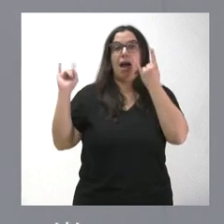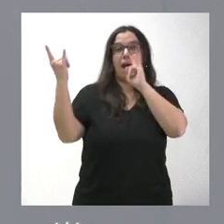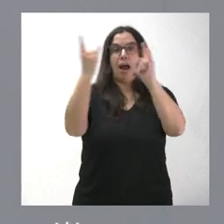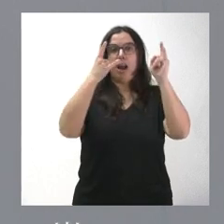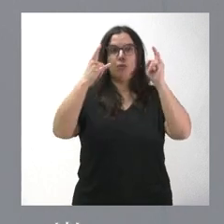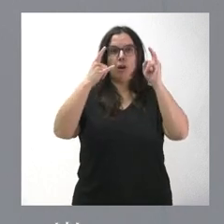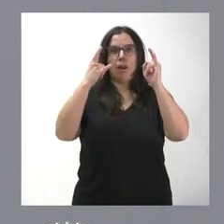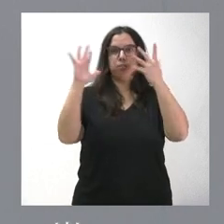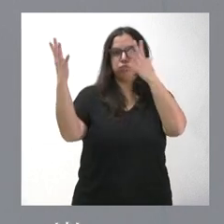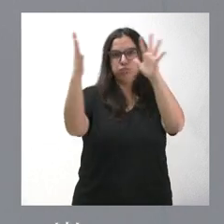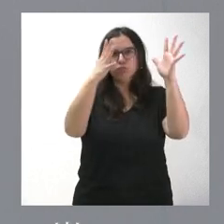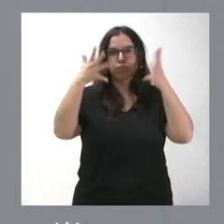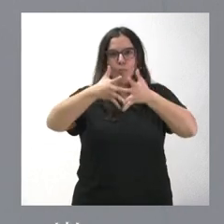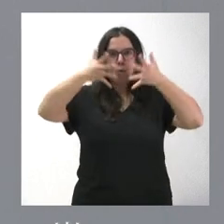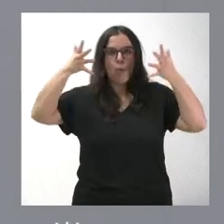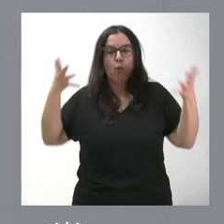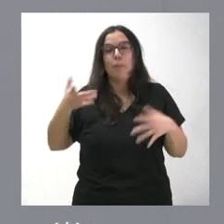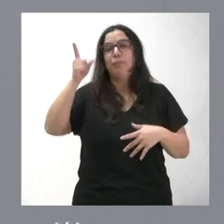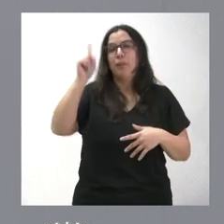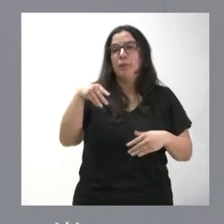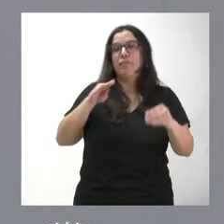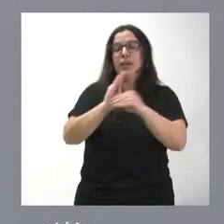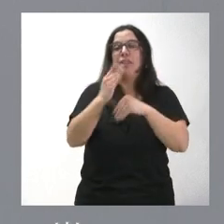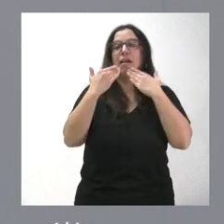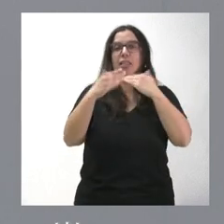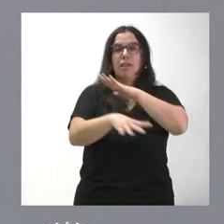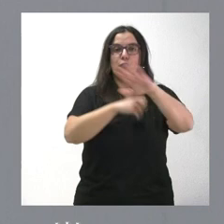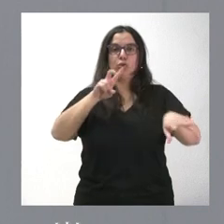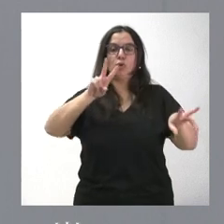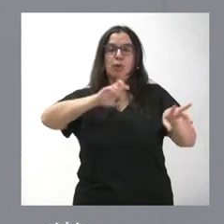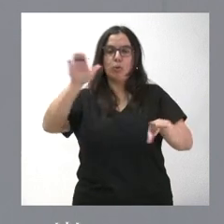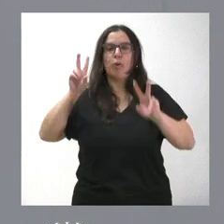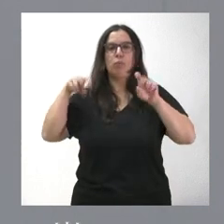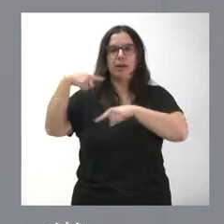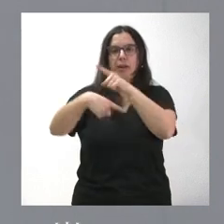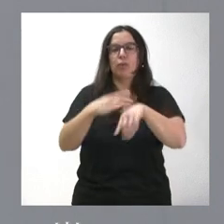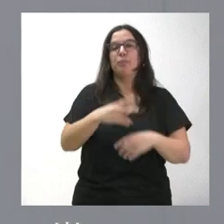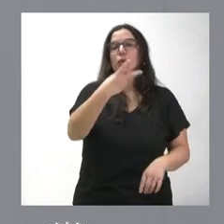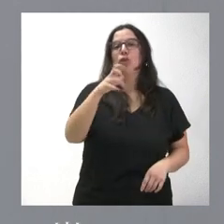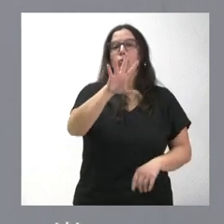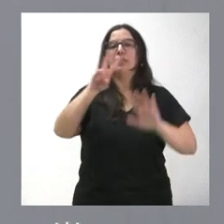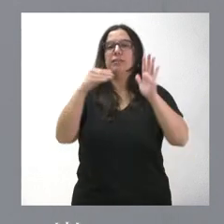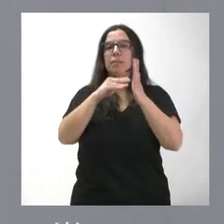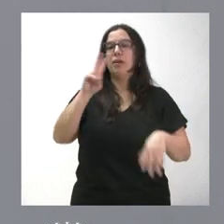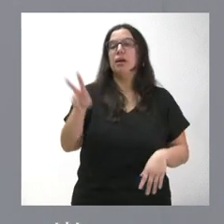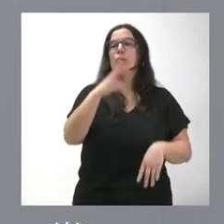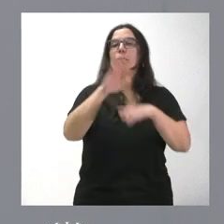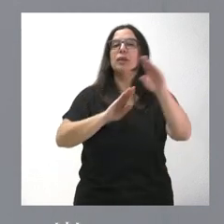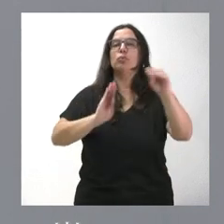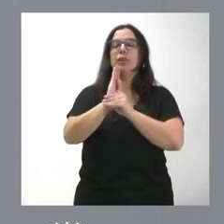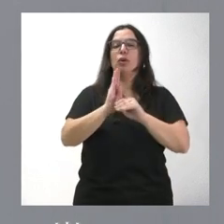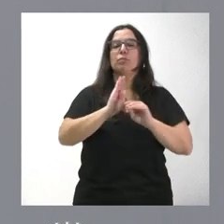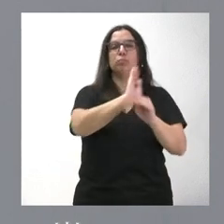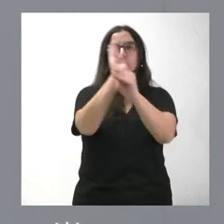frondosas y coníferas y se financian también con fondos europeos de la nueva generación. 257.000 euros para subvenciones a los